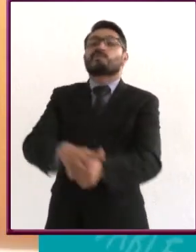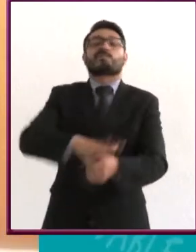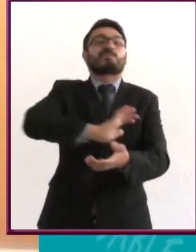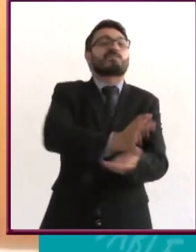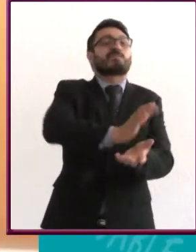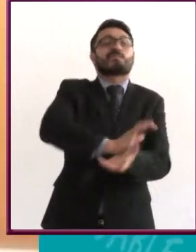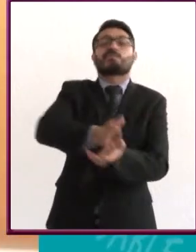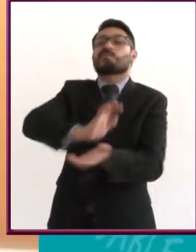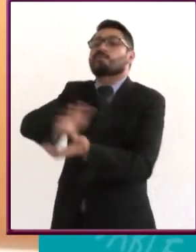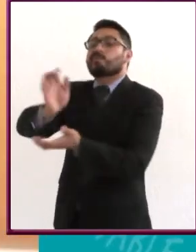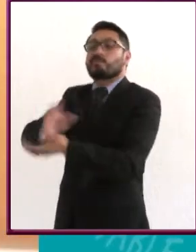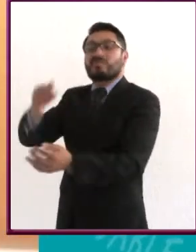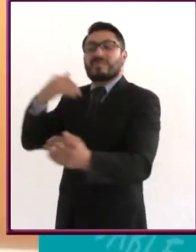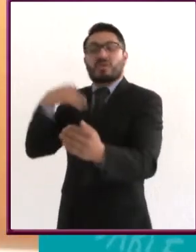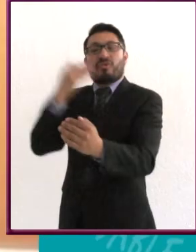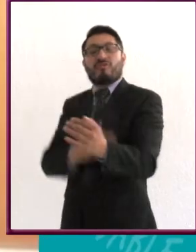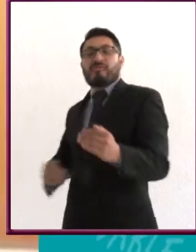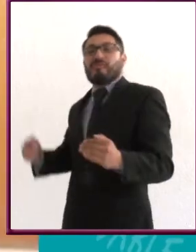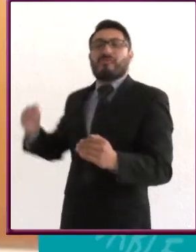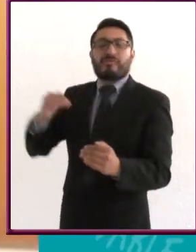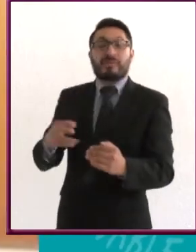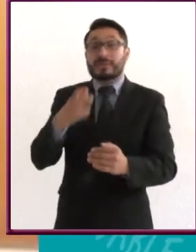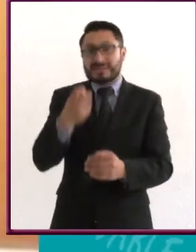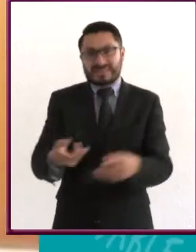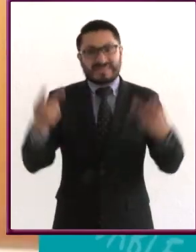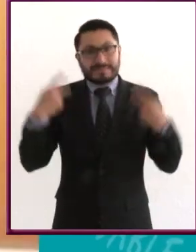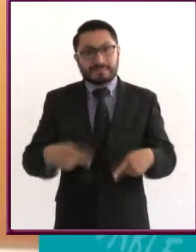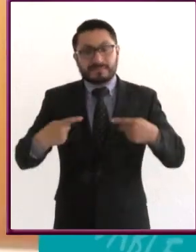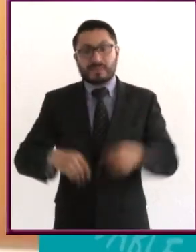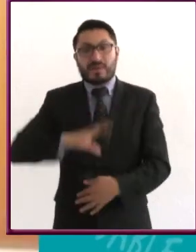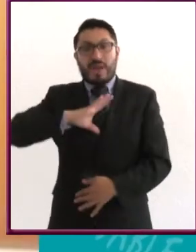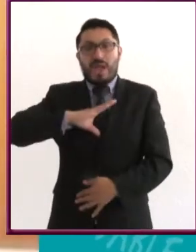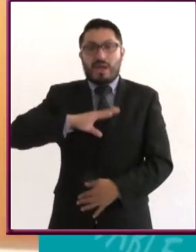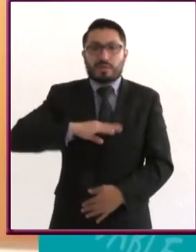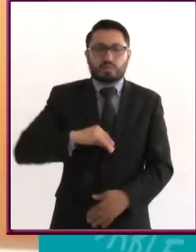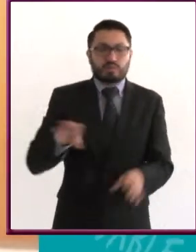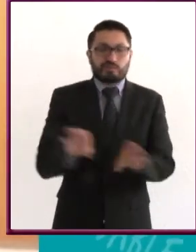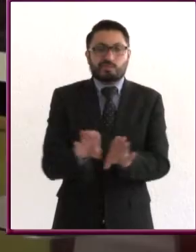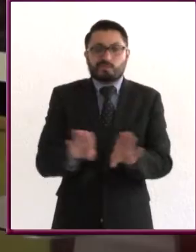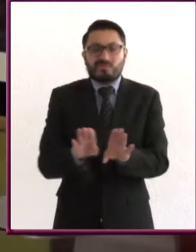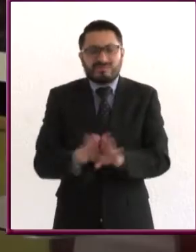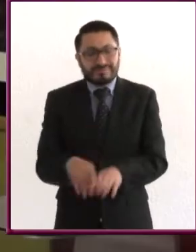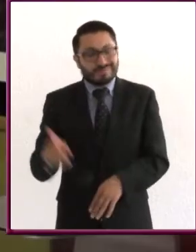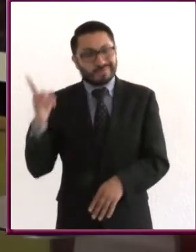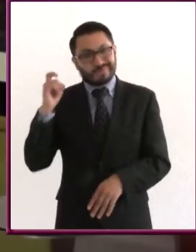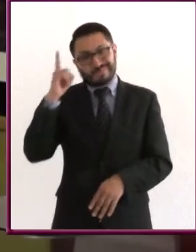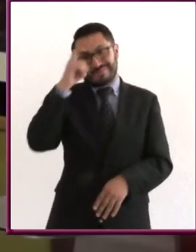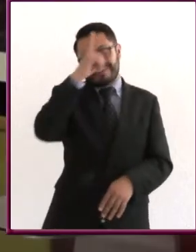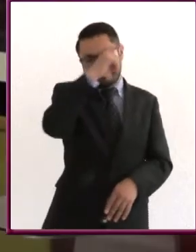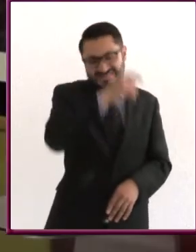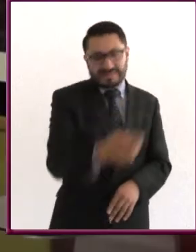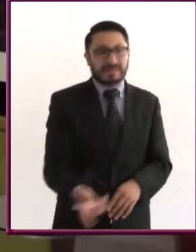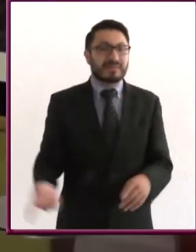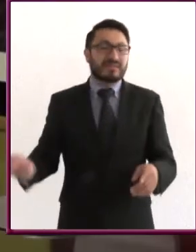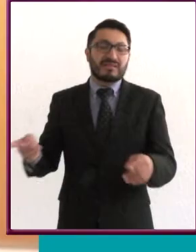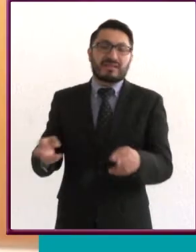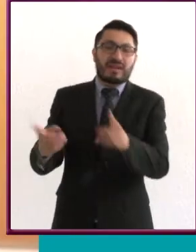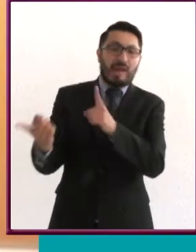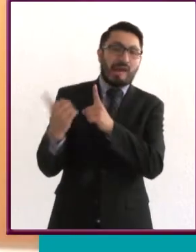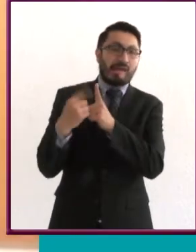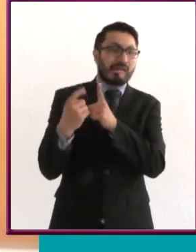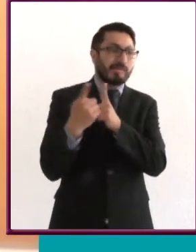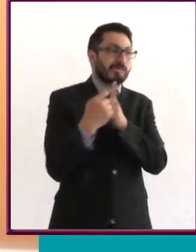más empoderado. También una persona con baja autoestima va a batallar mucho en recibir críticas.